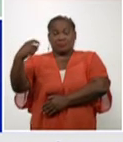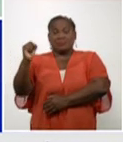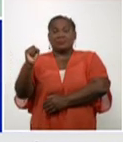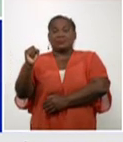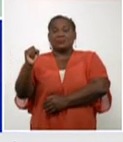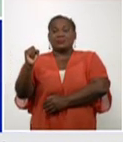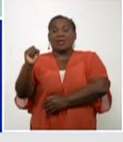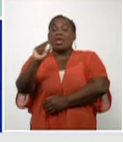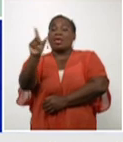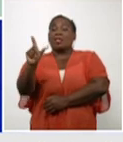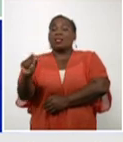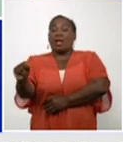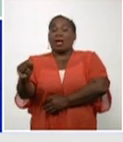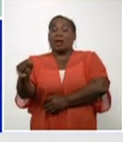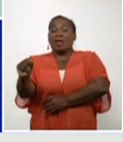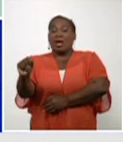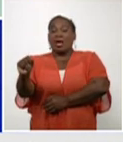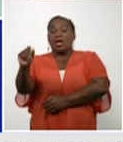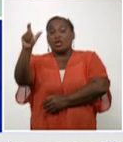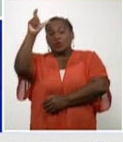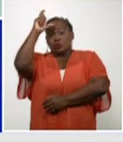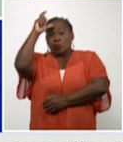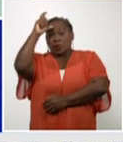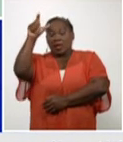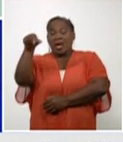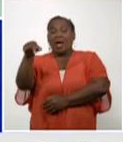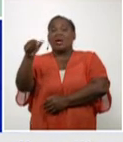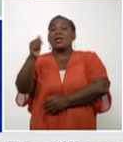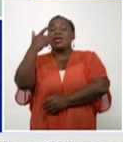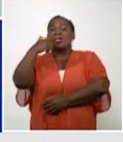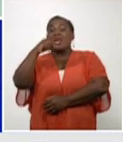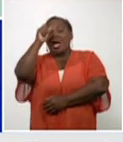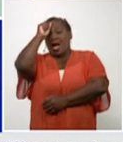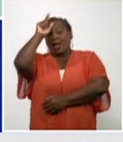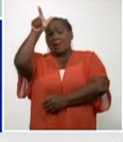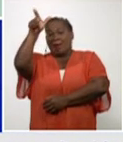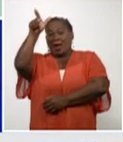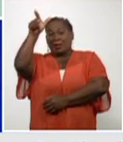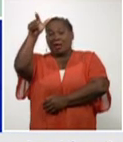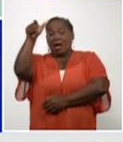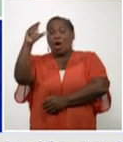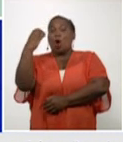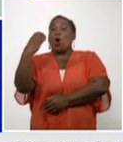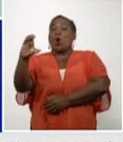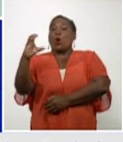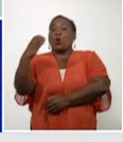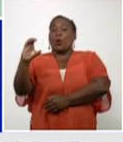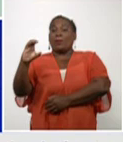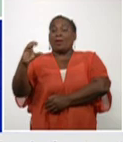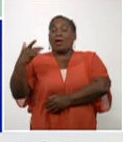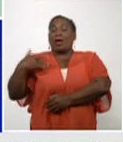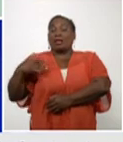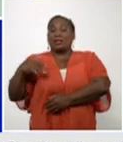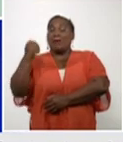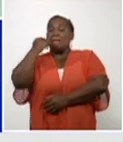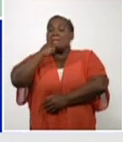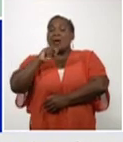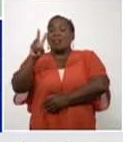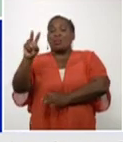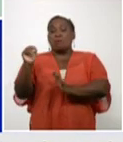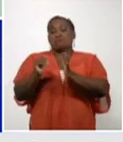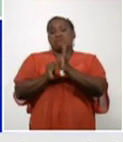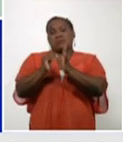Italia, Turquía, Alemania, Colombia y Argentina con más de 2 millones cada una